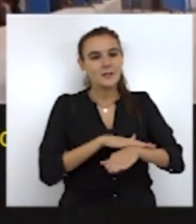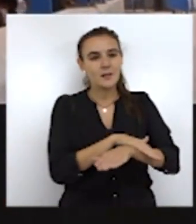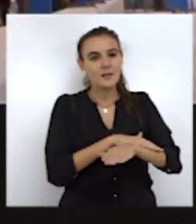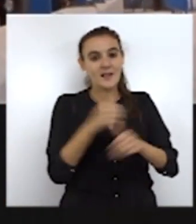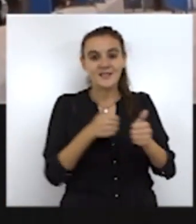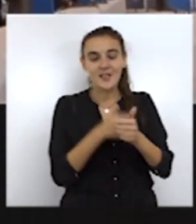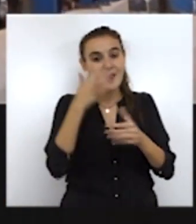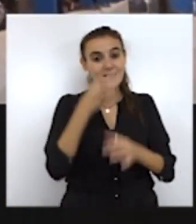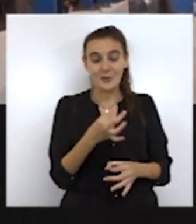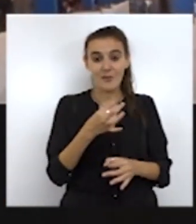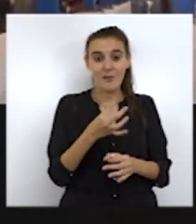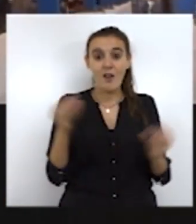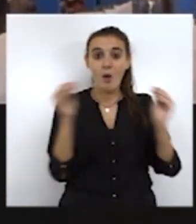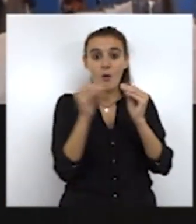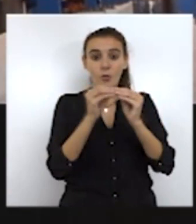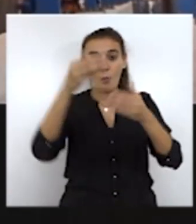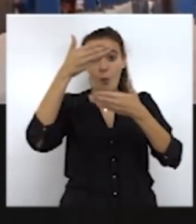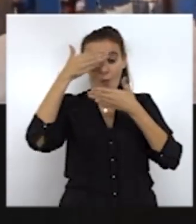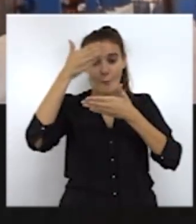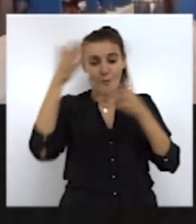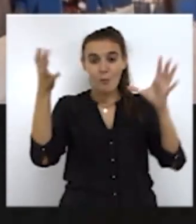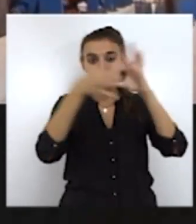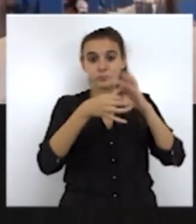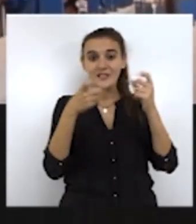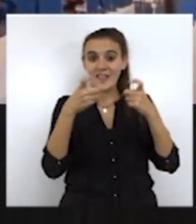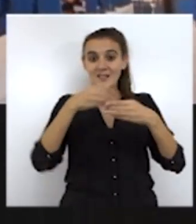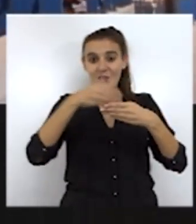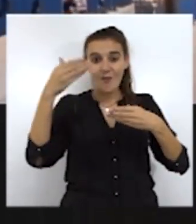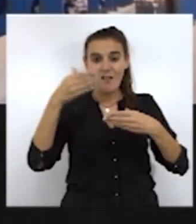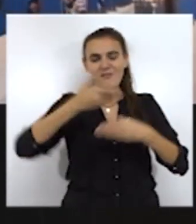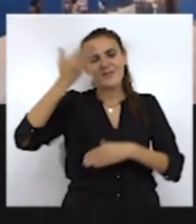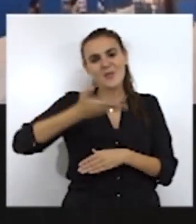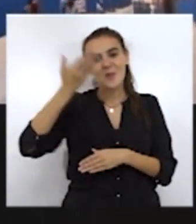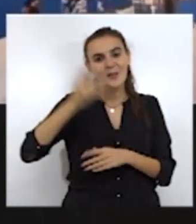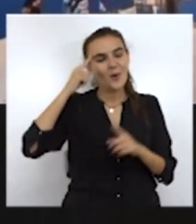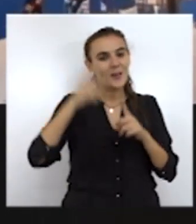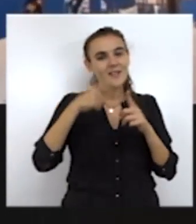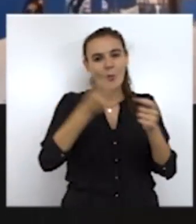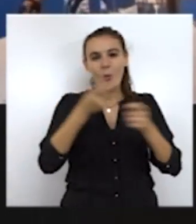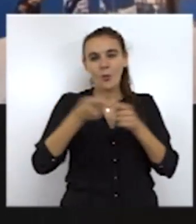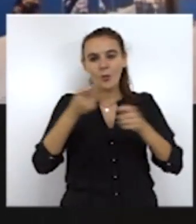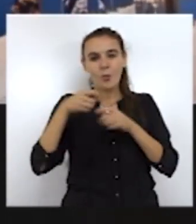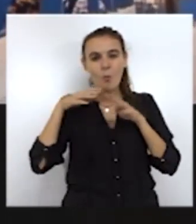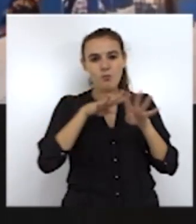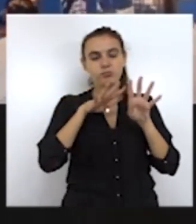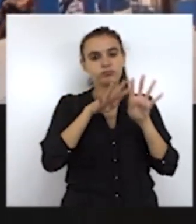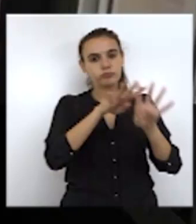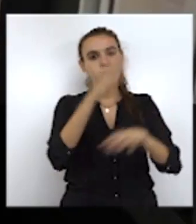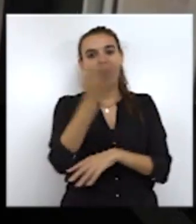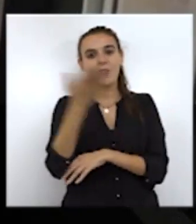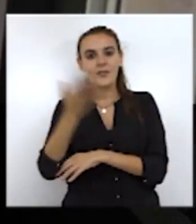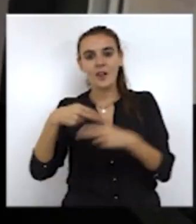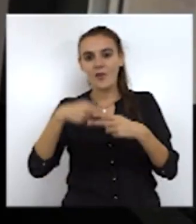de Seguridad. La puesta en común con Marruecos de las necesidades de la frontera es de suma importancia para controlar los flujos migratorios que